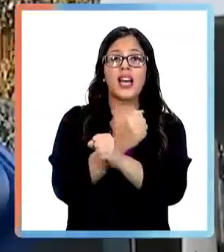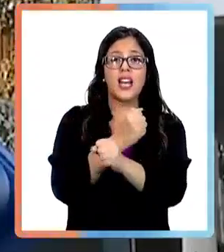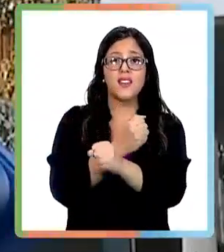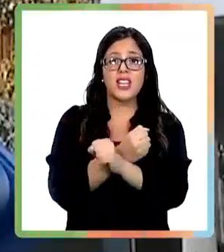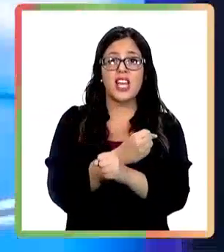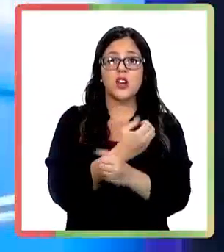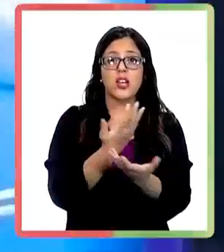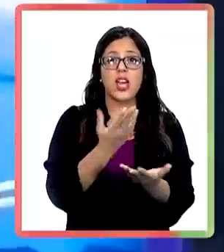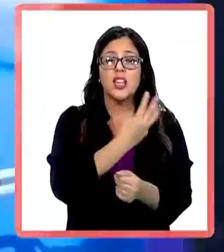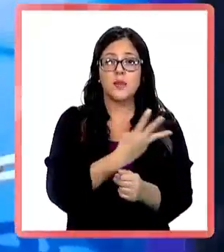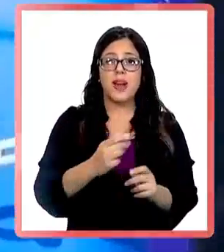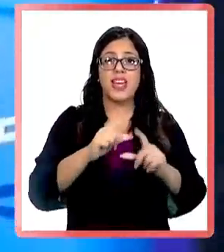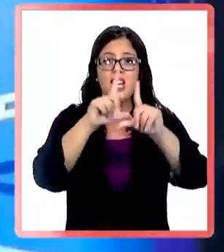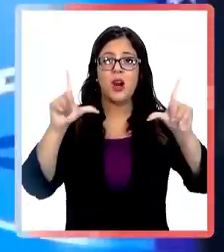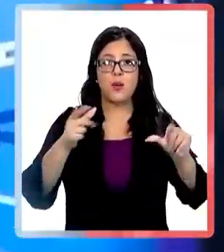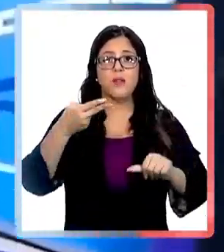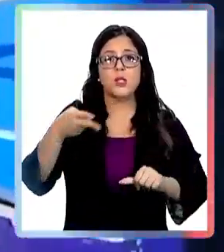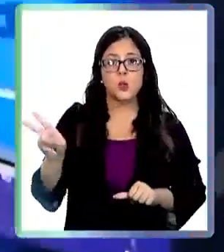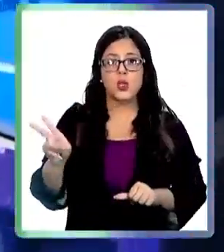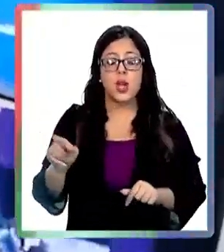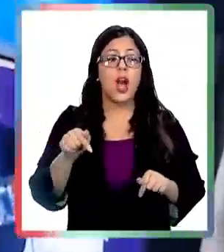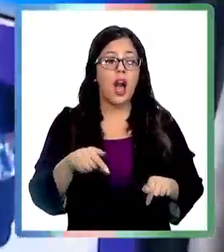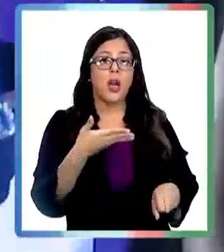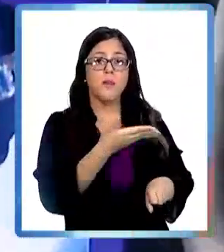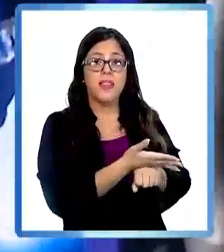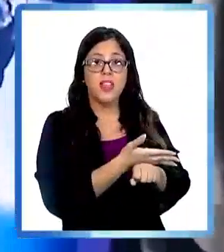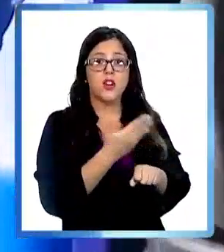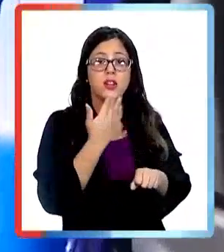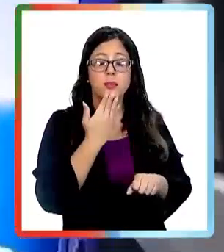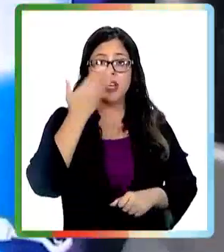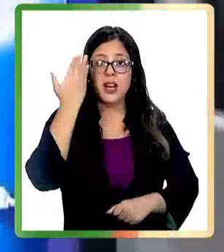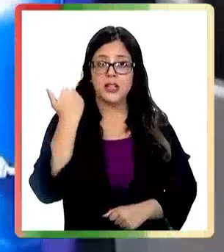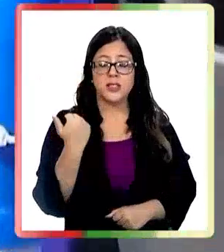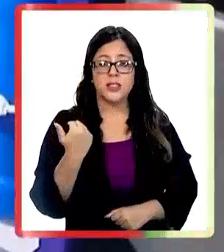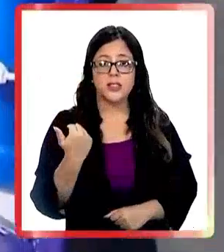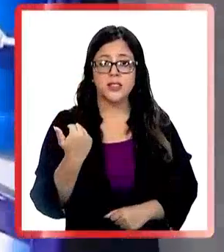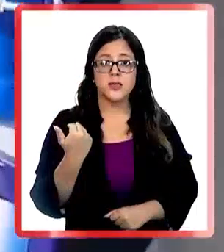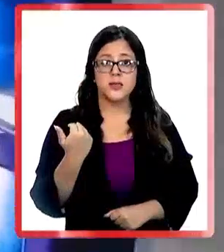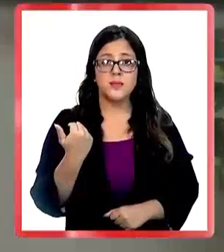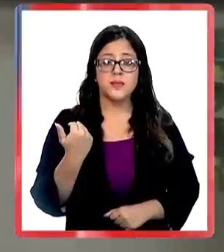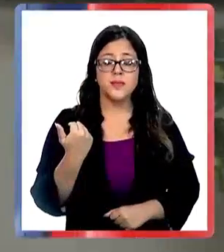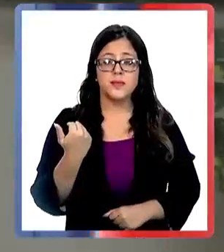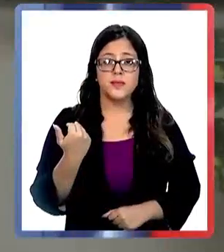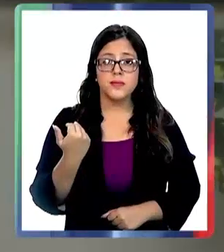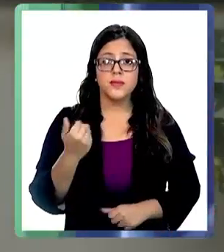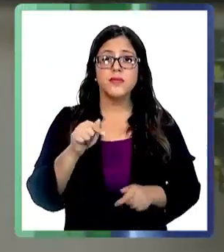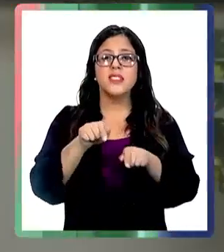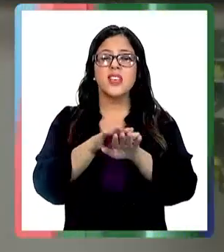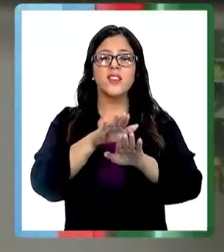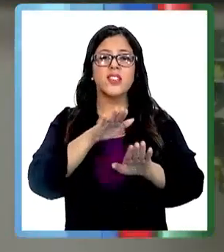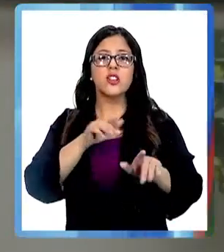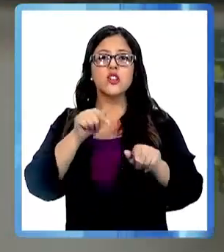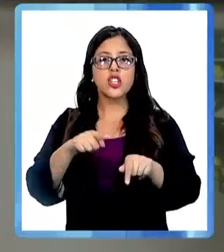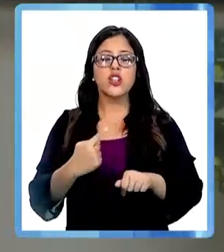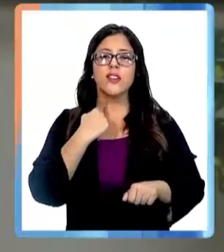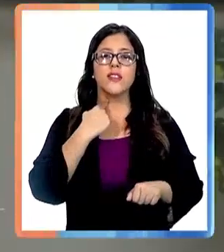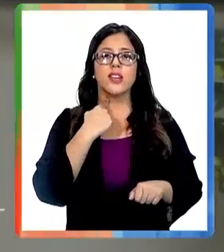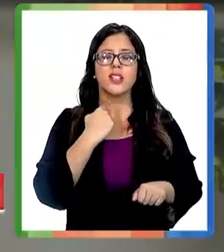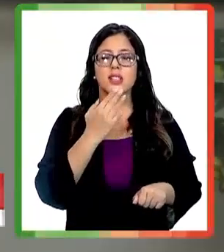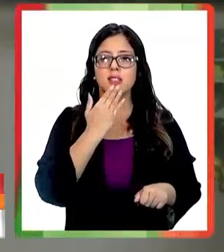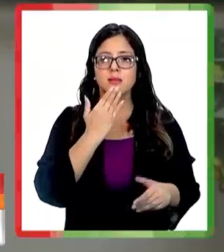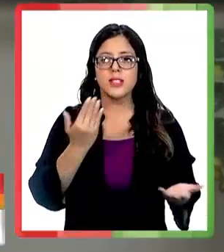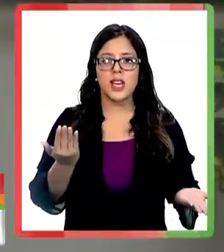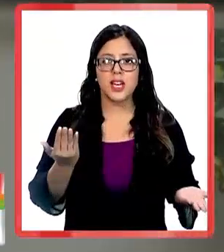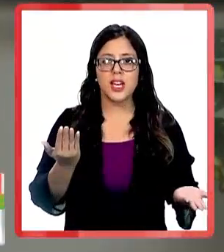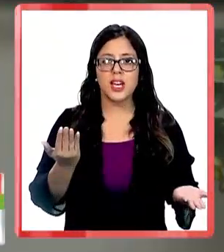salvoconducto a carabineros a través de la comisaría virtual. Fue solicitado además en su momento y evitando